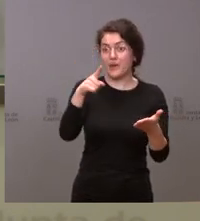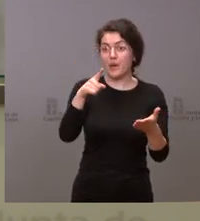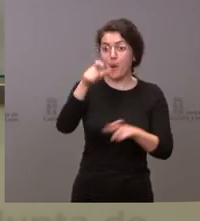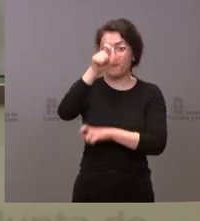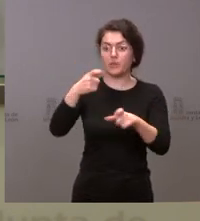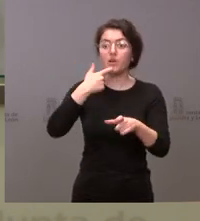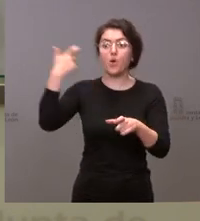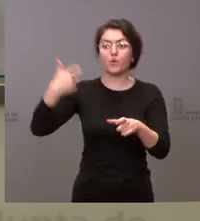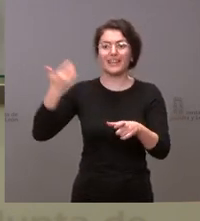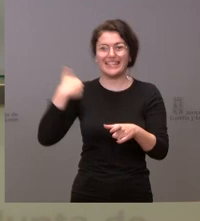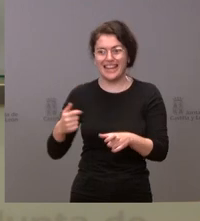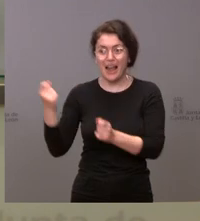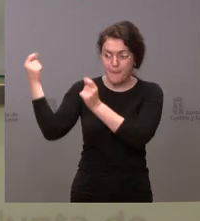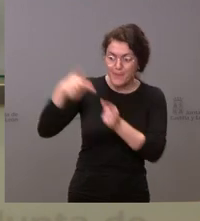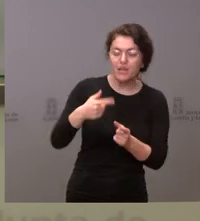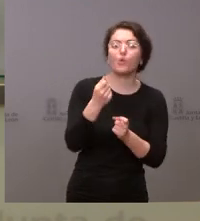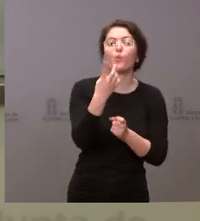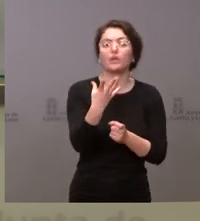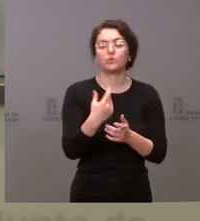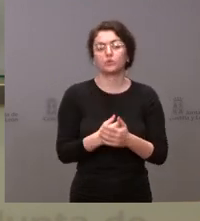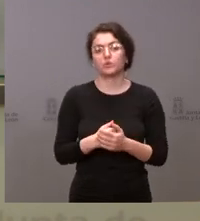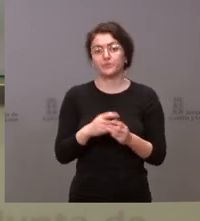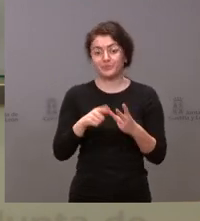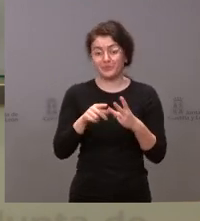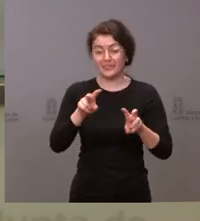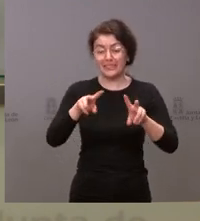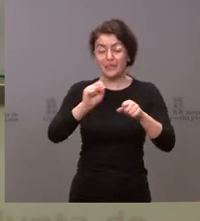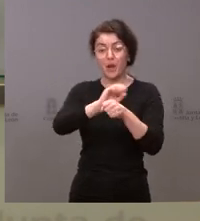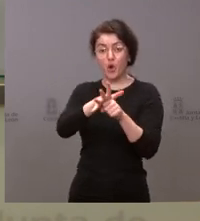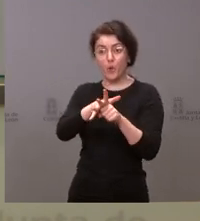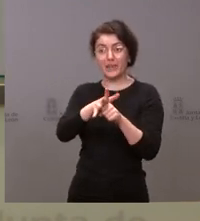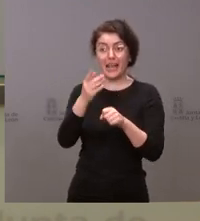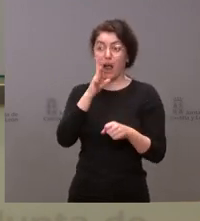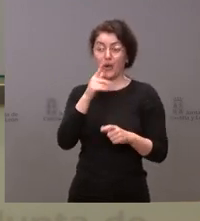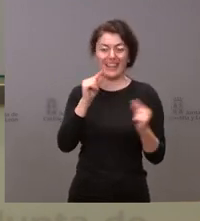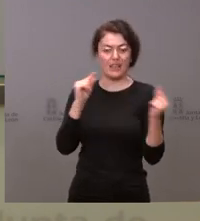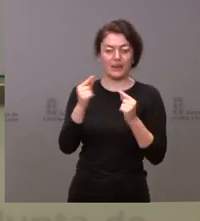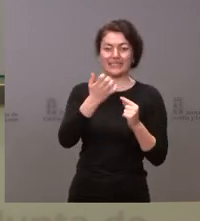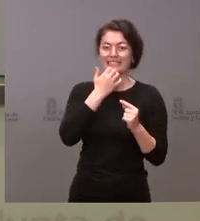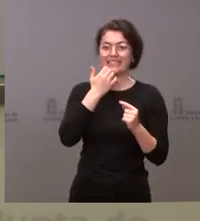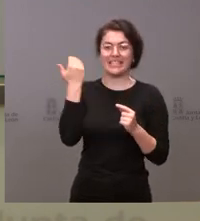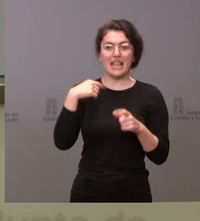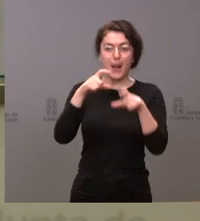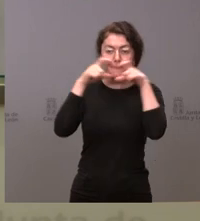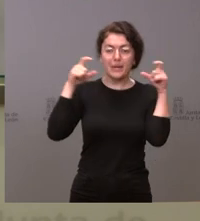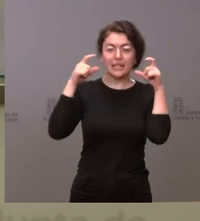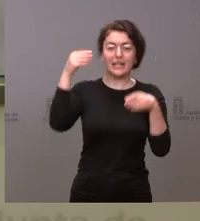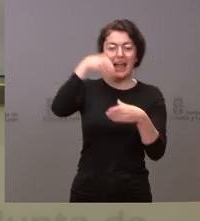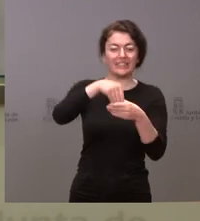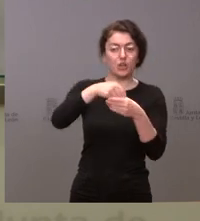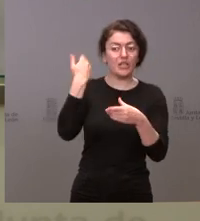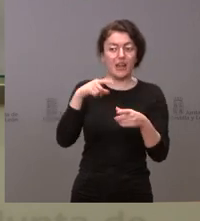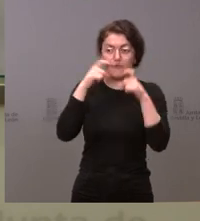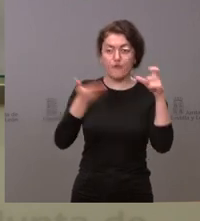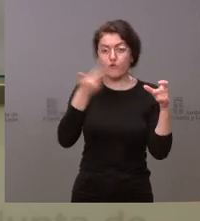comunidad. Y relacionado con la COVID está ahora el debate de si se debe suprimir la mascarilla en interiores. Dados los datos que nos